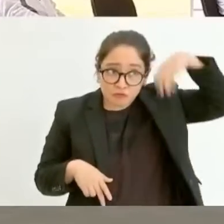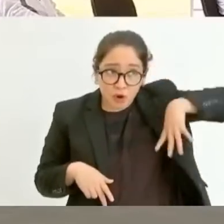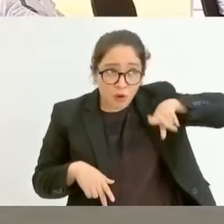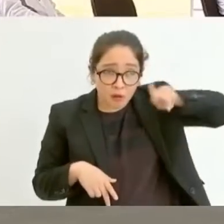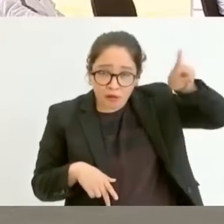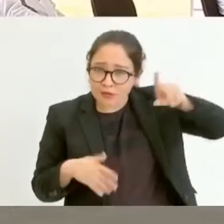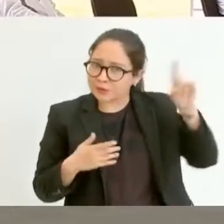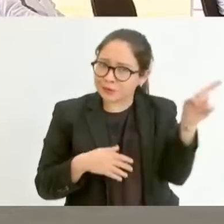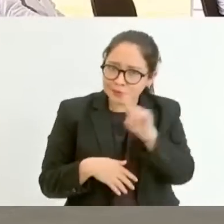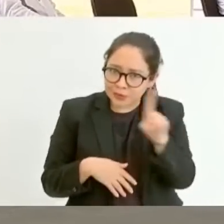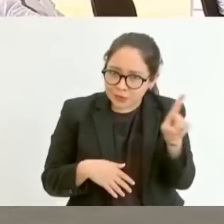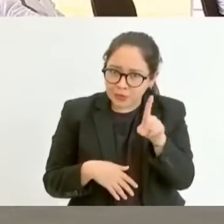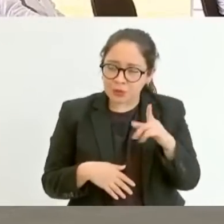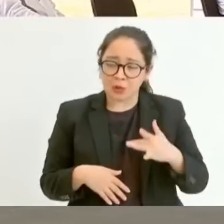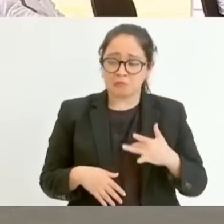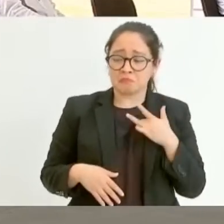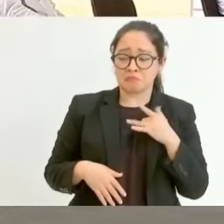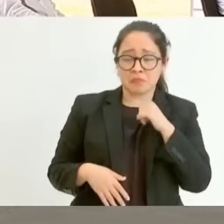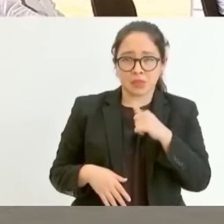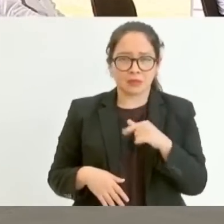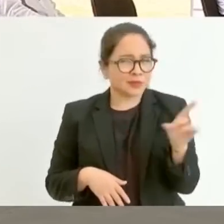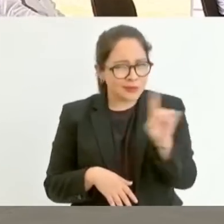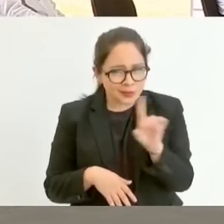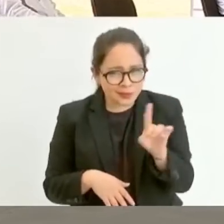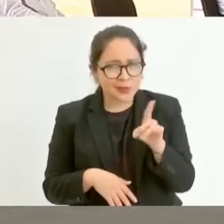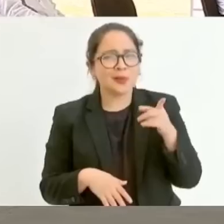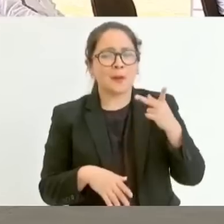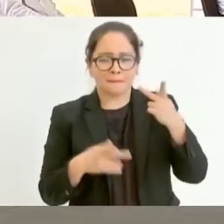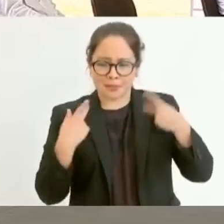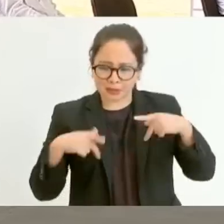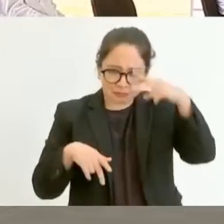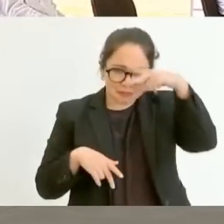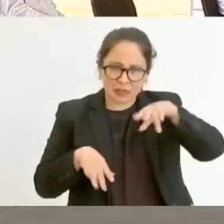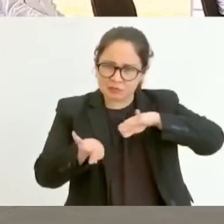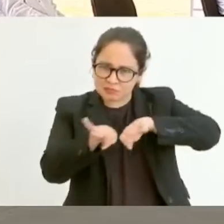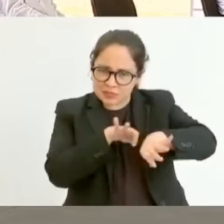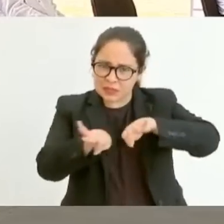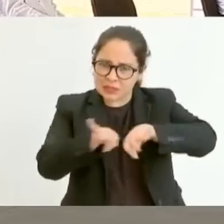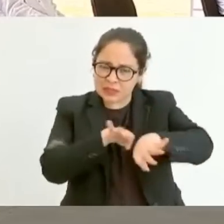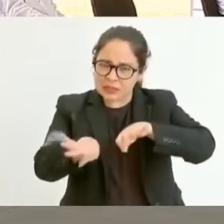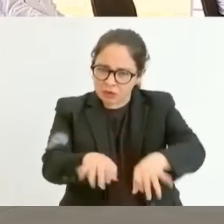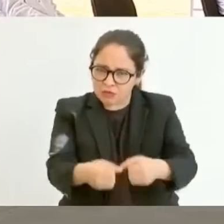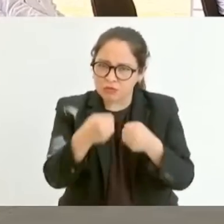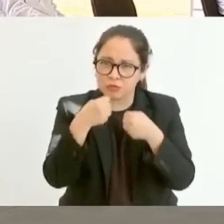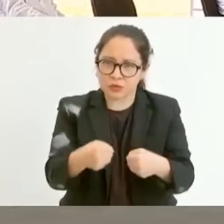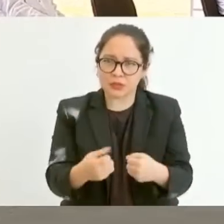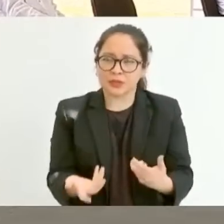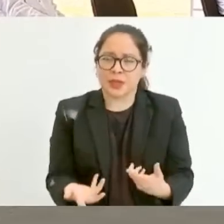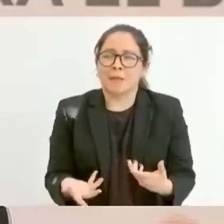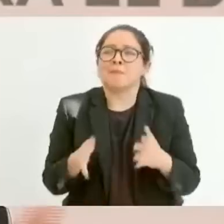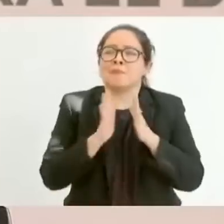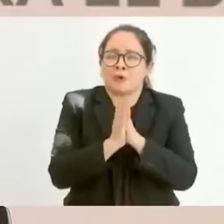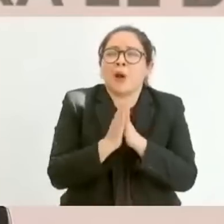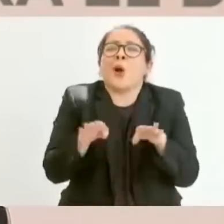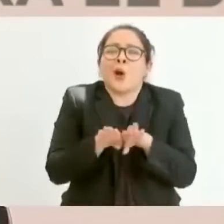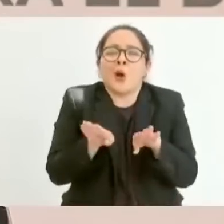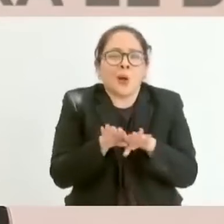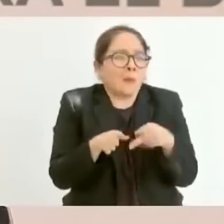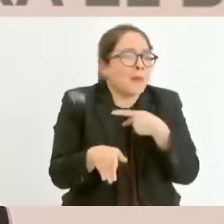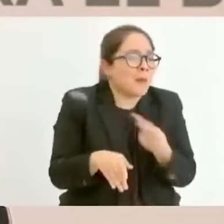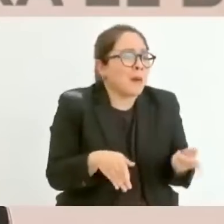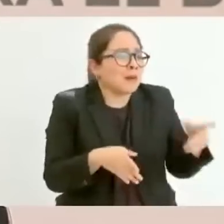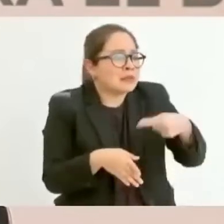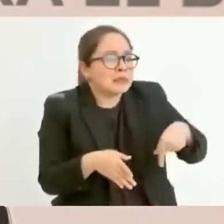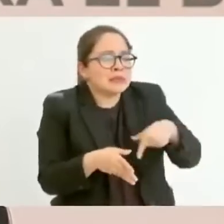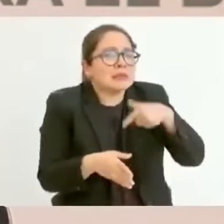el mexicano no es indolente, el mexicano es trabajador. Pero ¿cómo va a salir de la pobreza el pueblo si no tiene